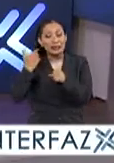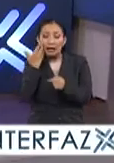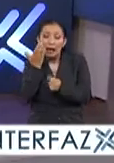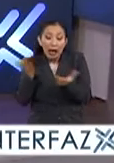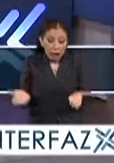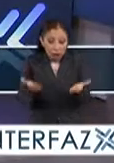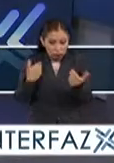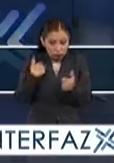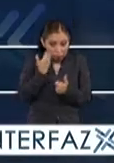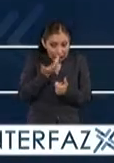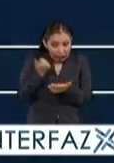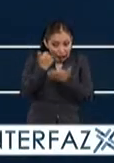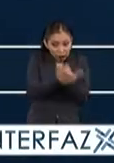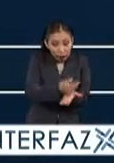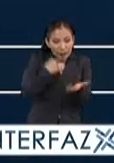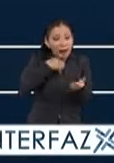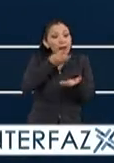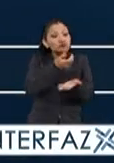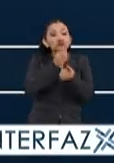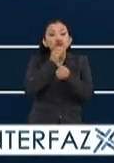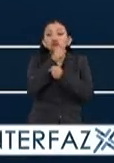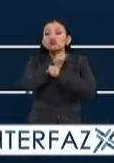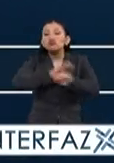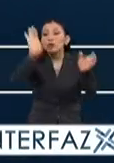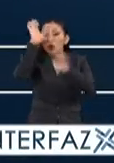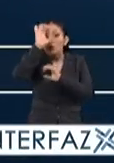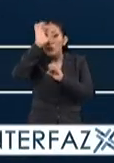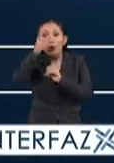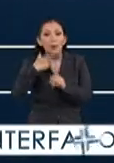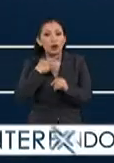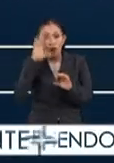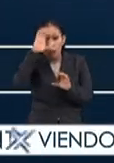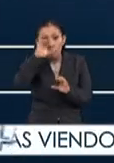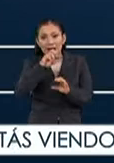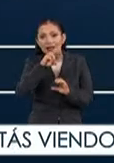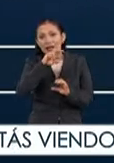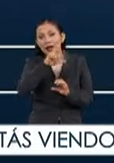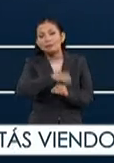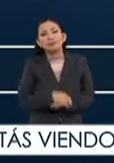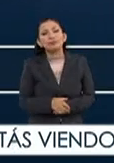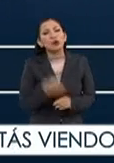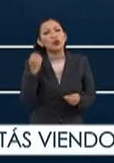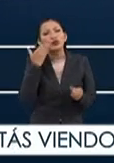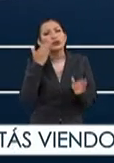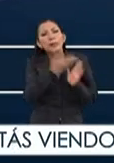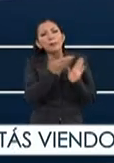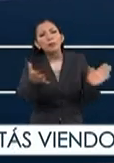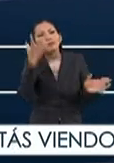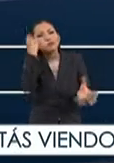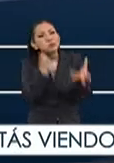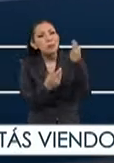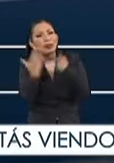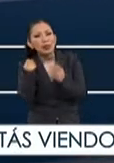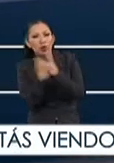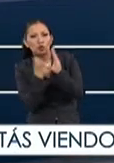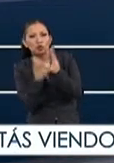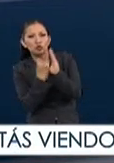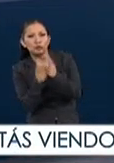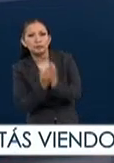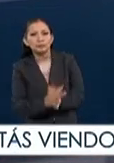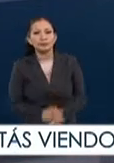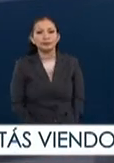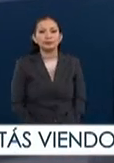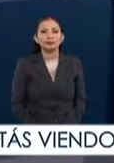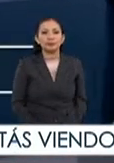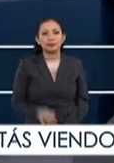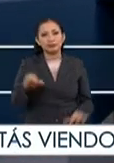ánimo de poder generarse, por ser promotores de cultura, de cultura política y de cultura civil. ¿Normalmente cuánto tiempo les lleva a cabo estar en estas actividades?